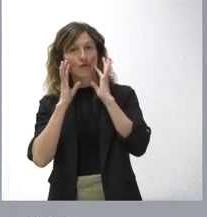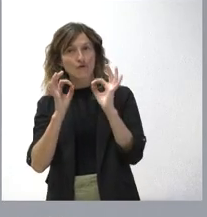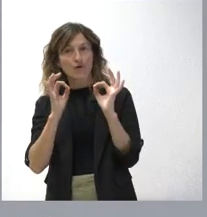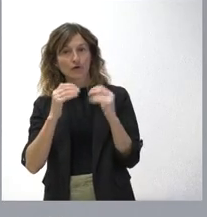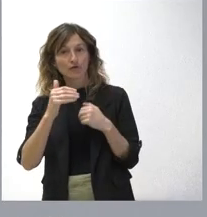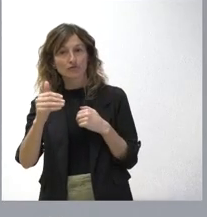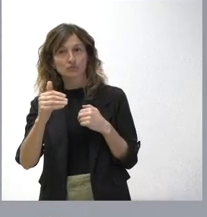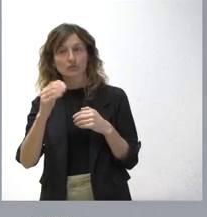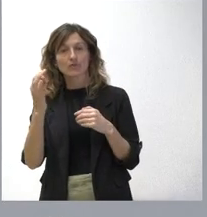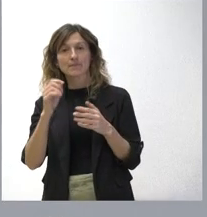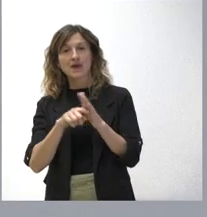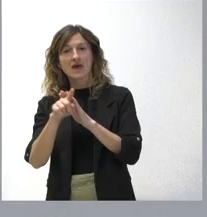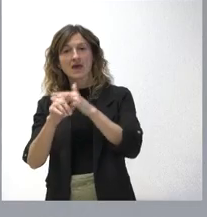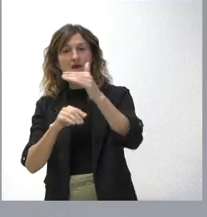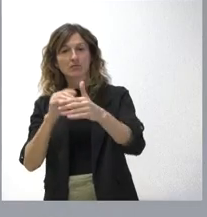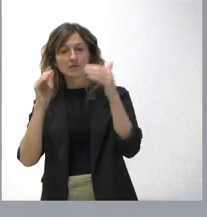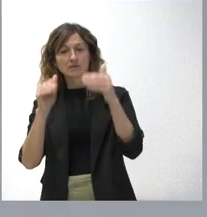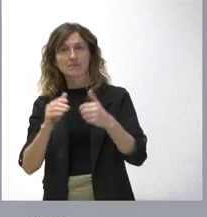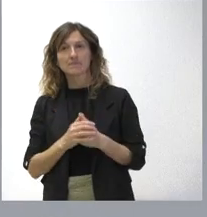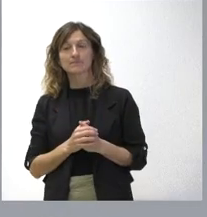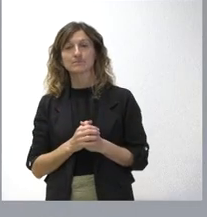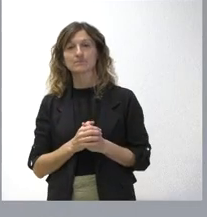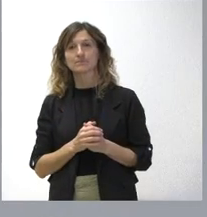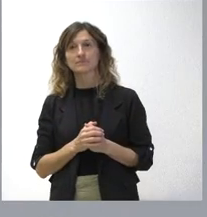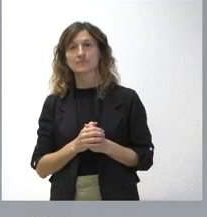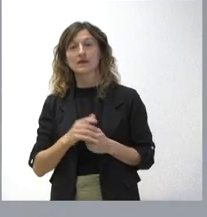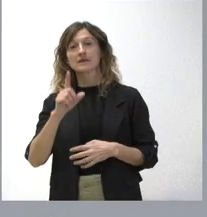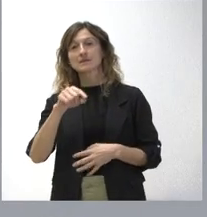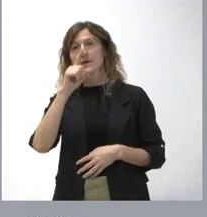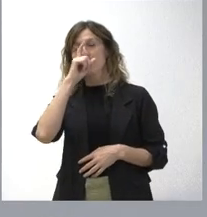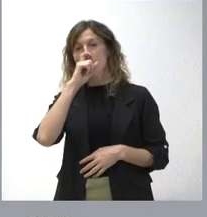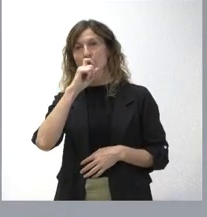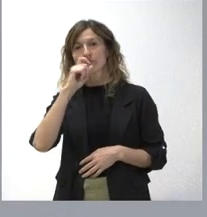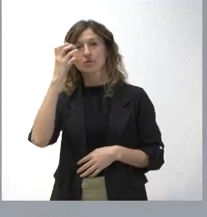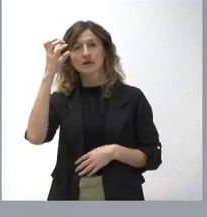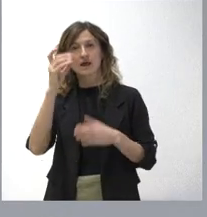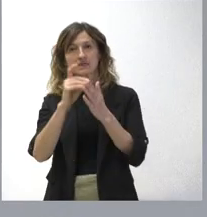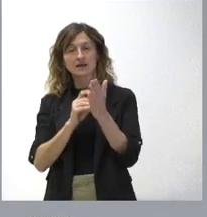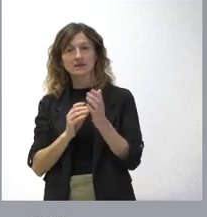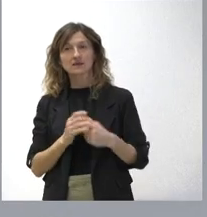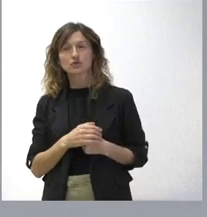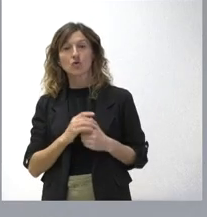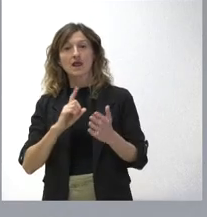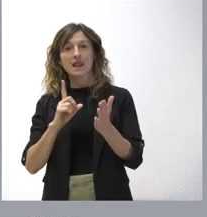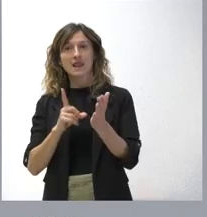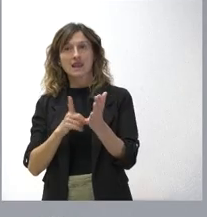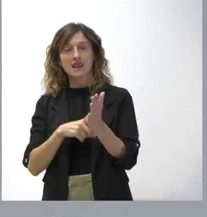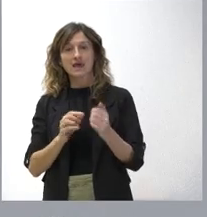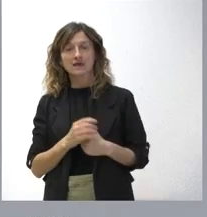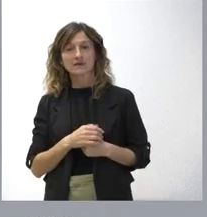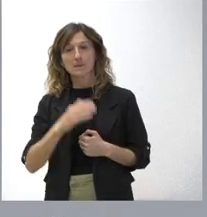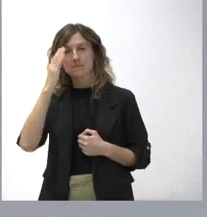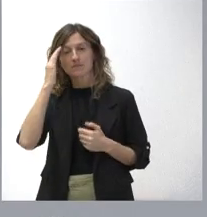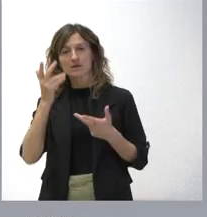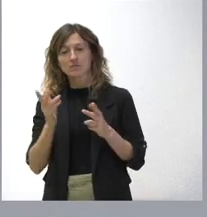evolucionaríamos en ese sentido. Sigo también recordándoles que es un decreto anterior a la ley de memoria